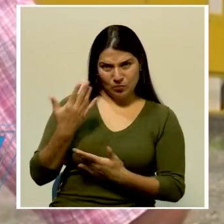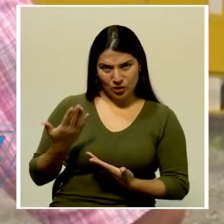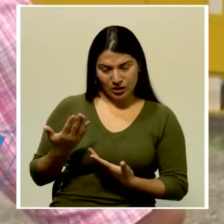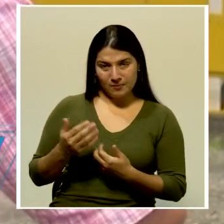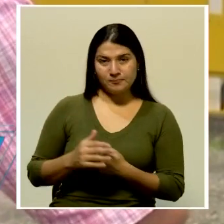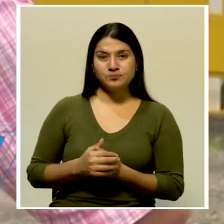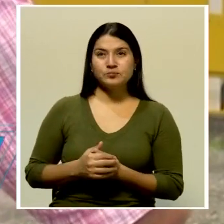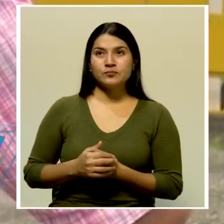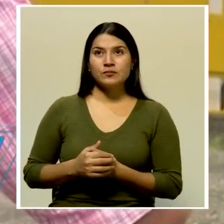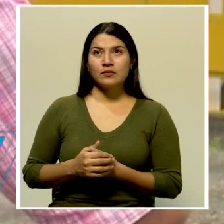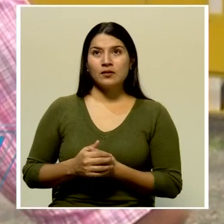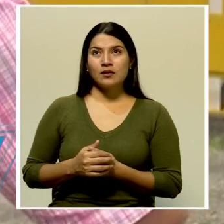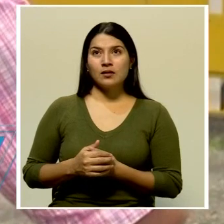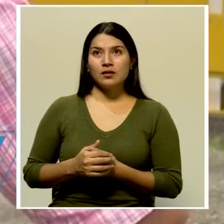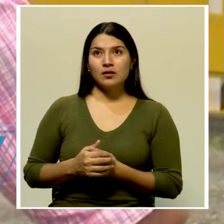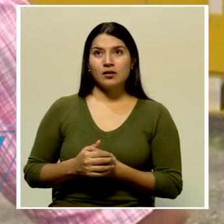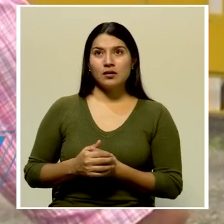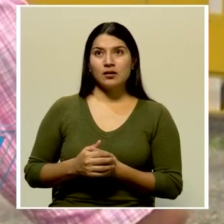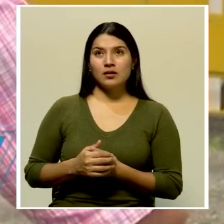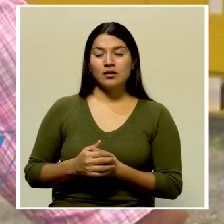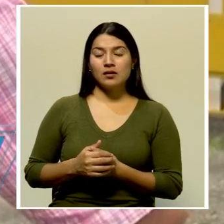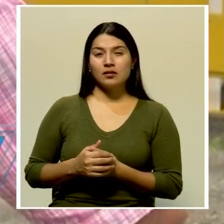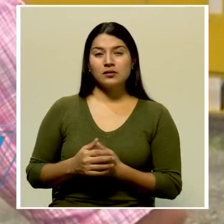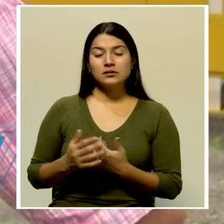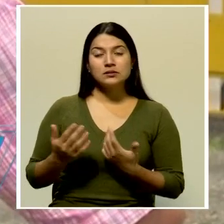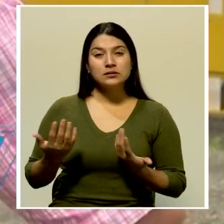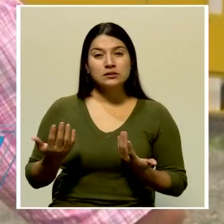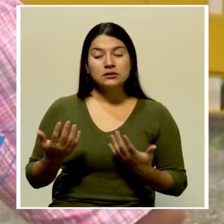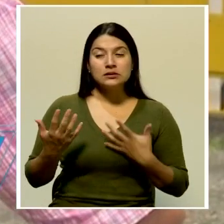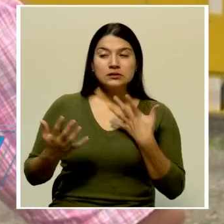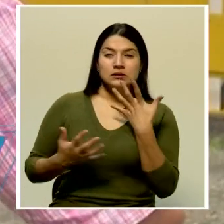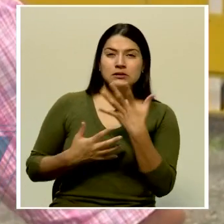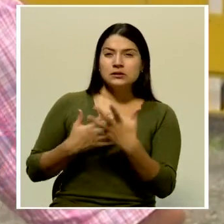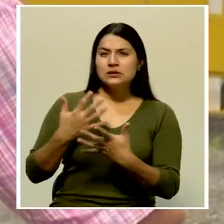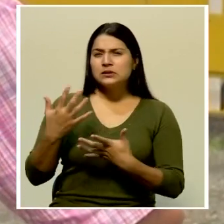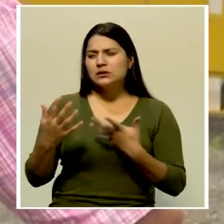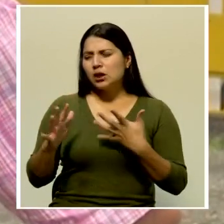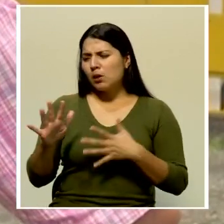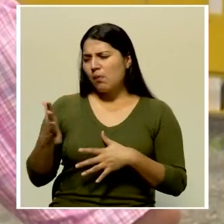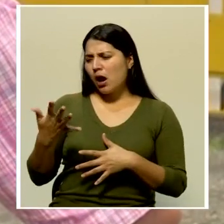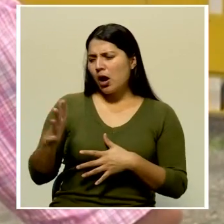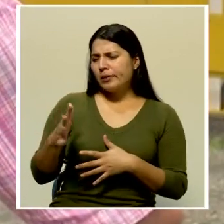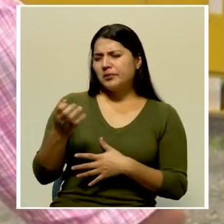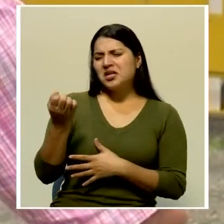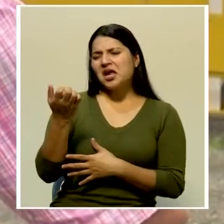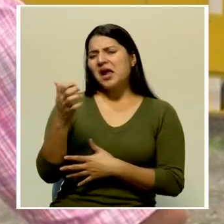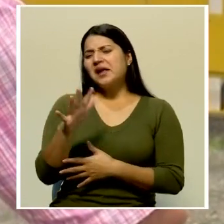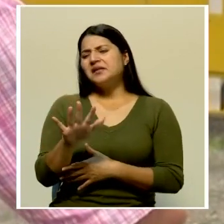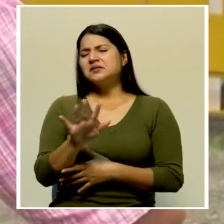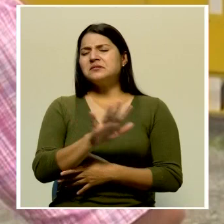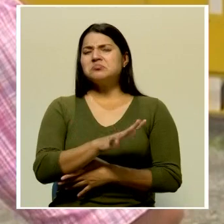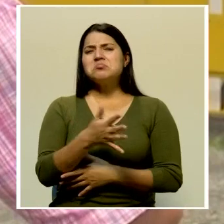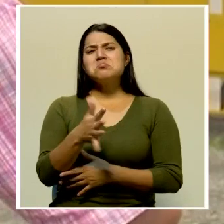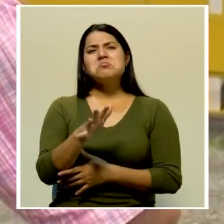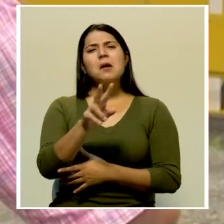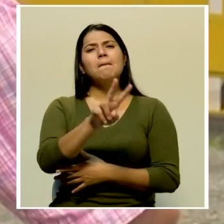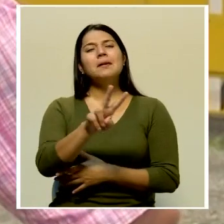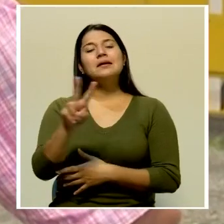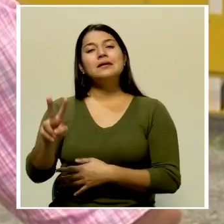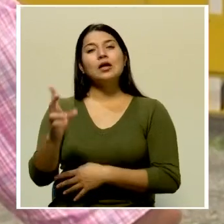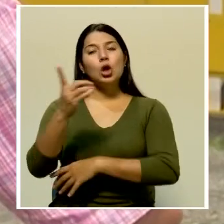hace unos 15, 22 días apareció